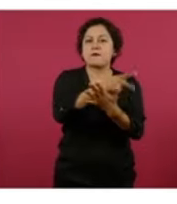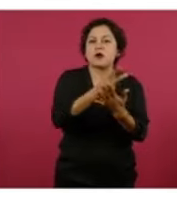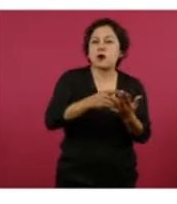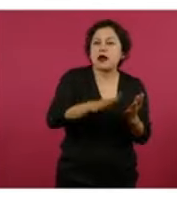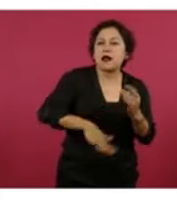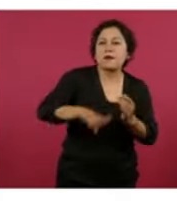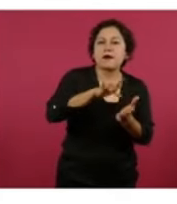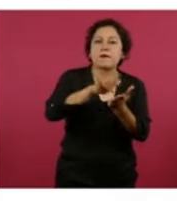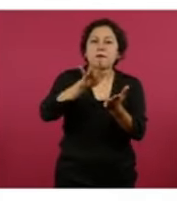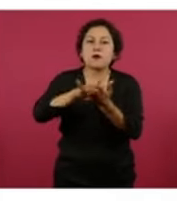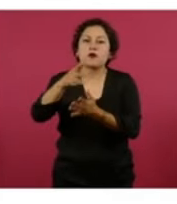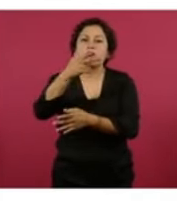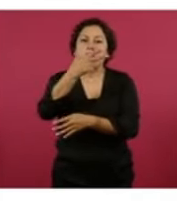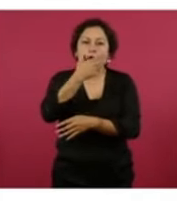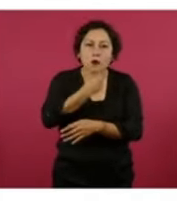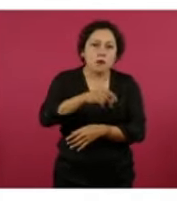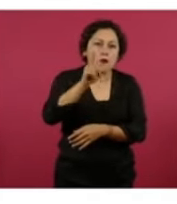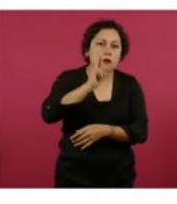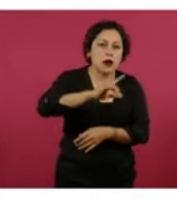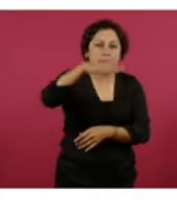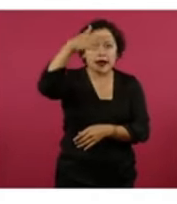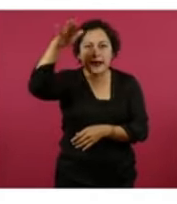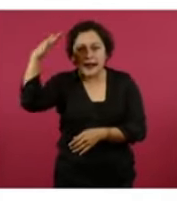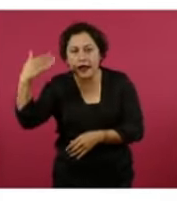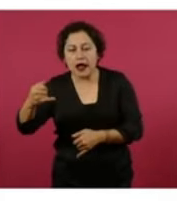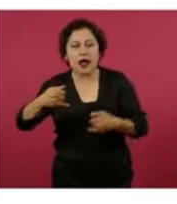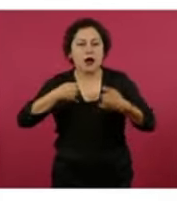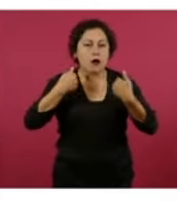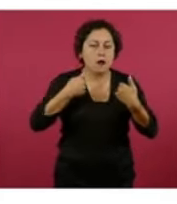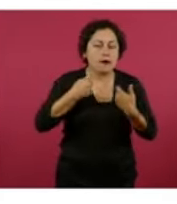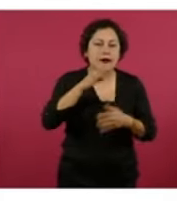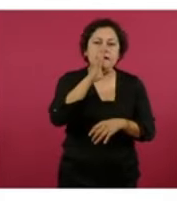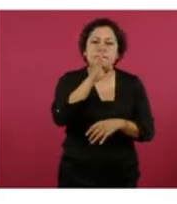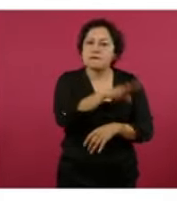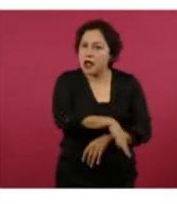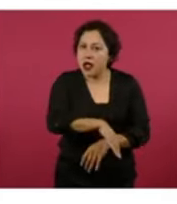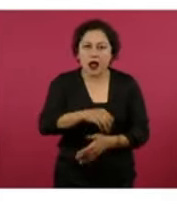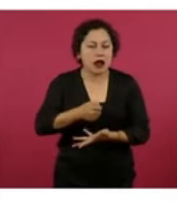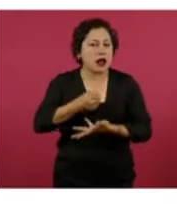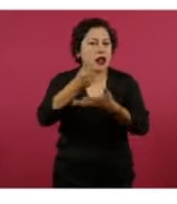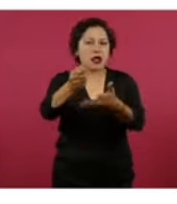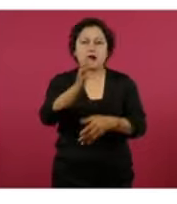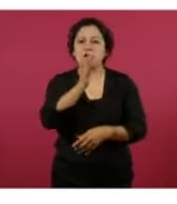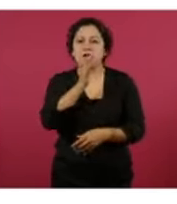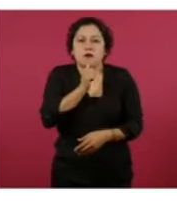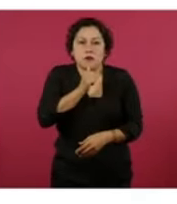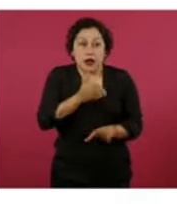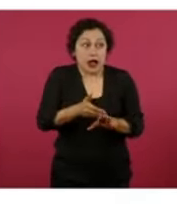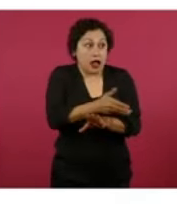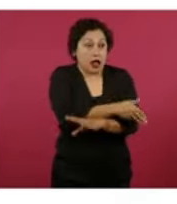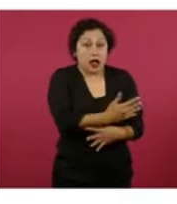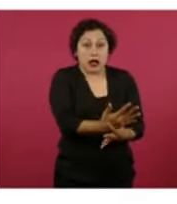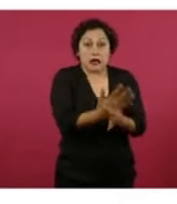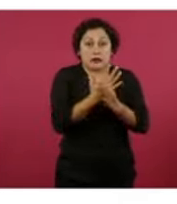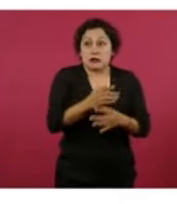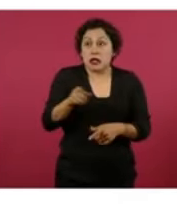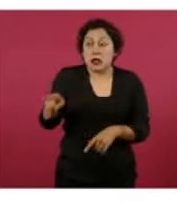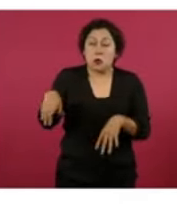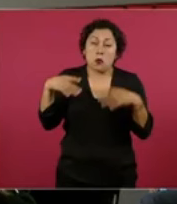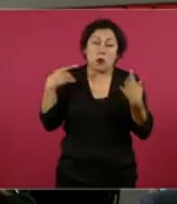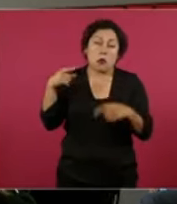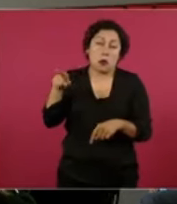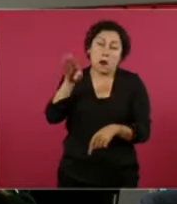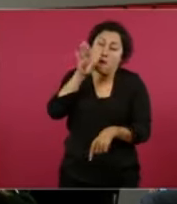tendrían subsidio. Ya para el cuarto año vaticinaban que la popularidad del presidente sería la peor en 20 años,